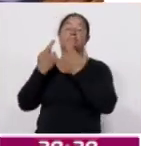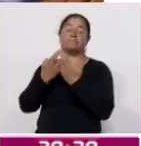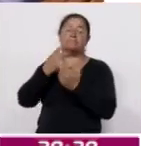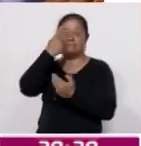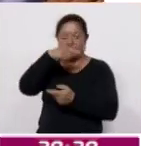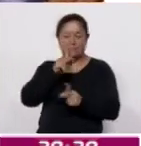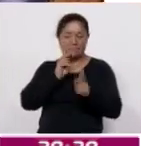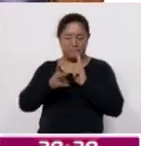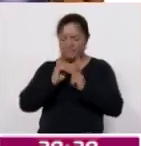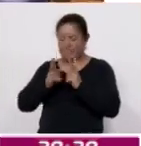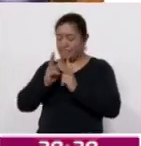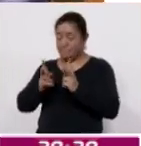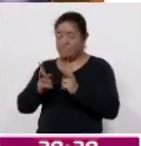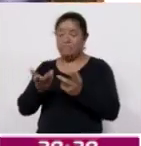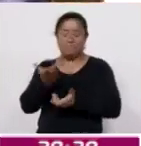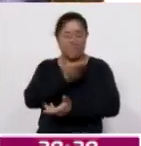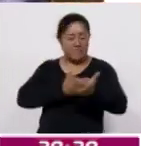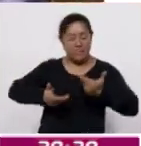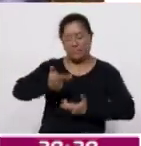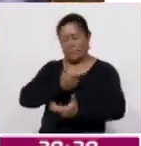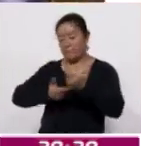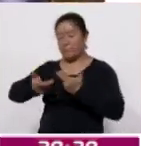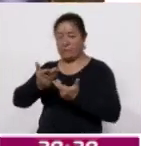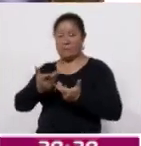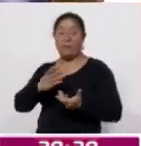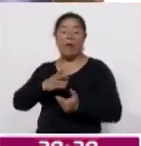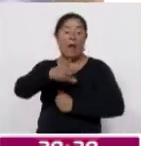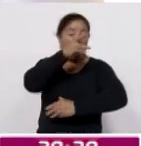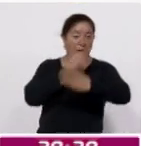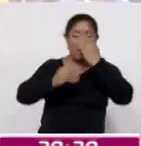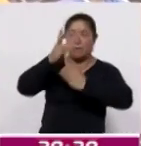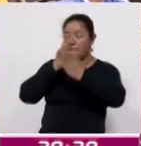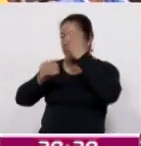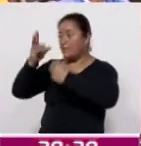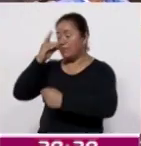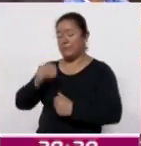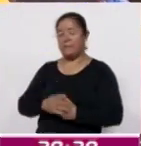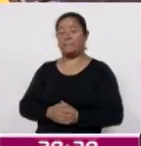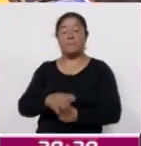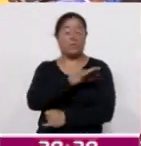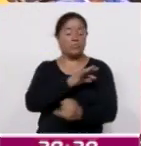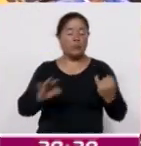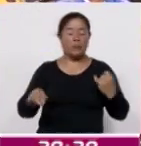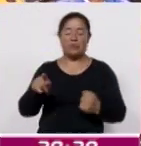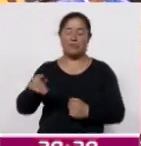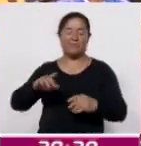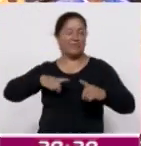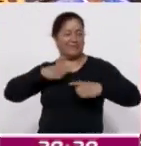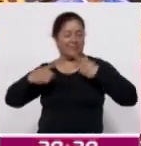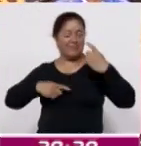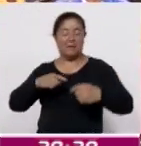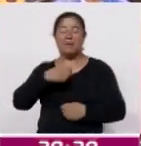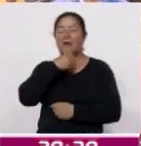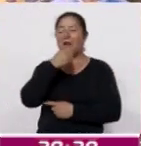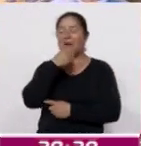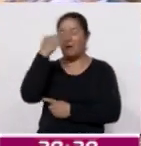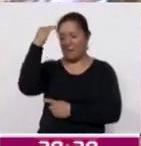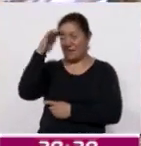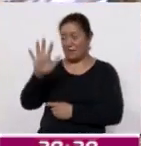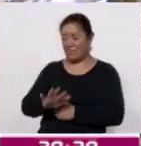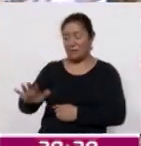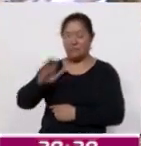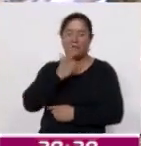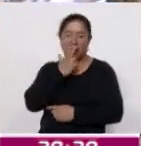para platicar, para convivir, para aprender. Finalmente, con entusiasmo, las y los adultos mayores